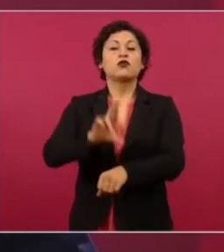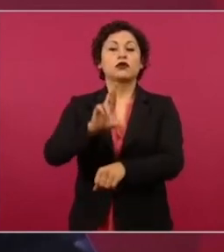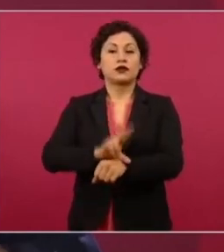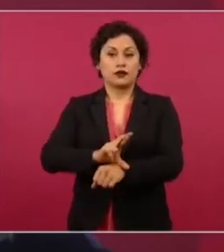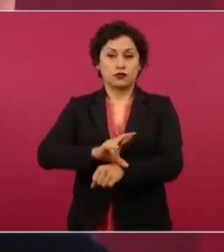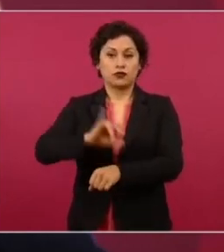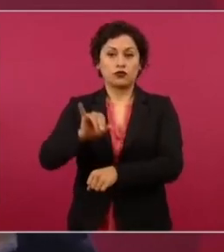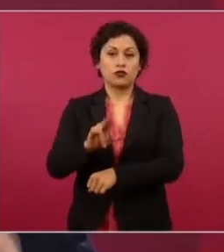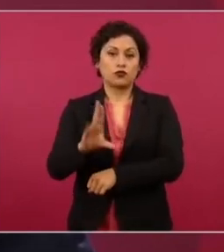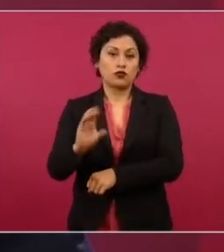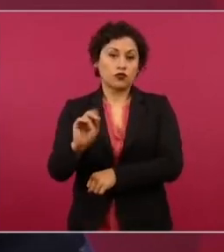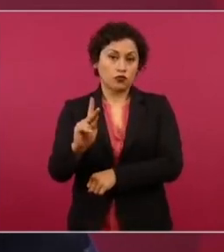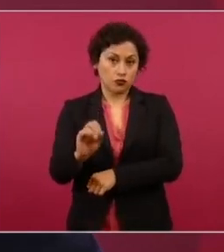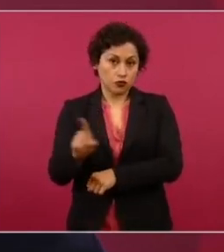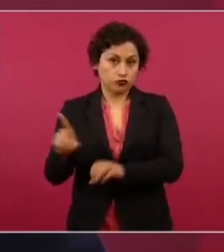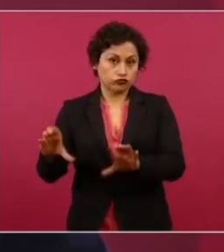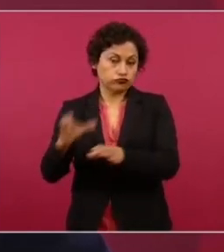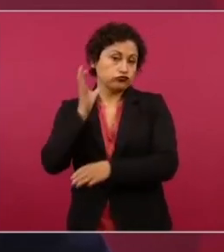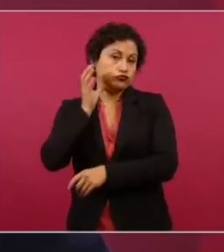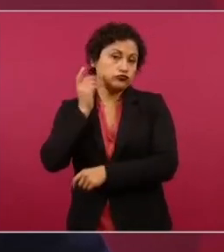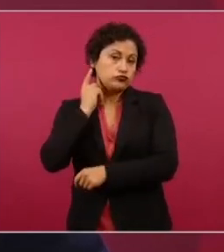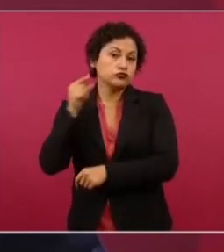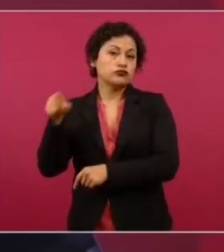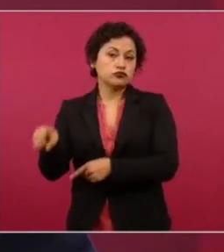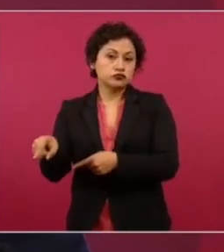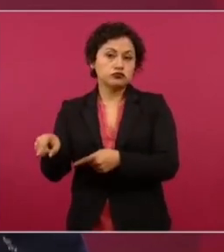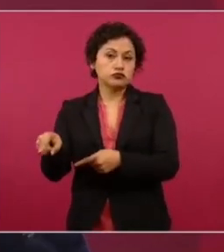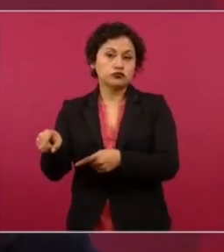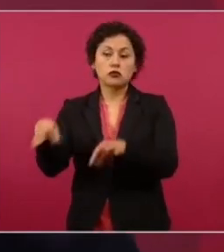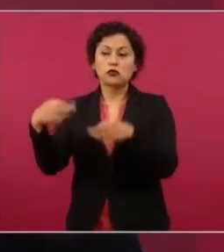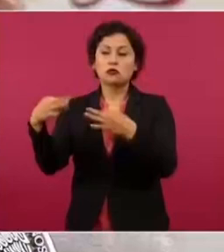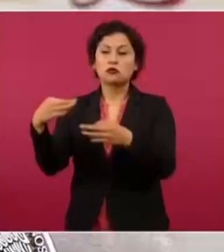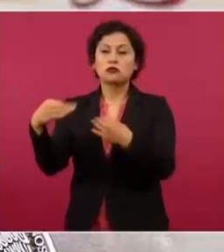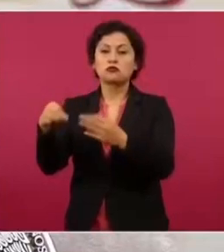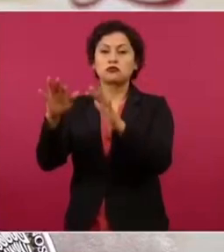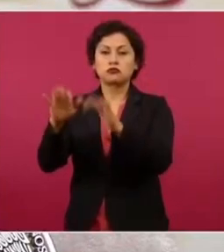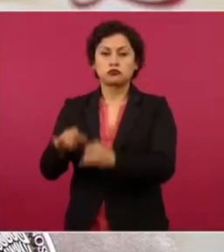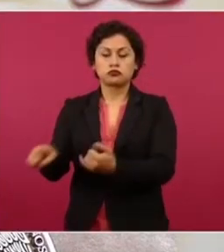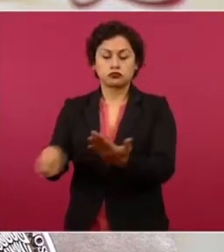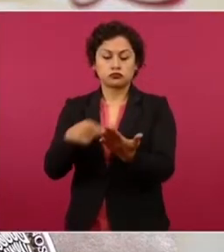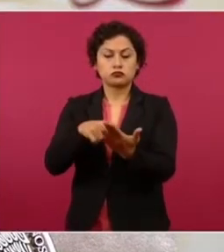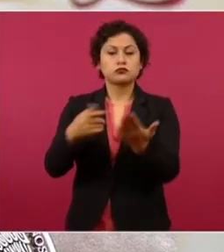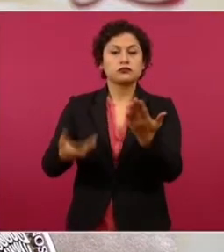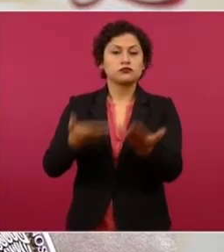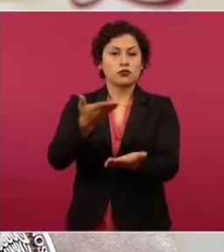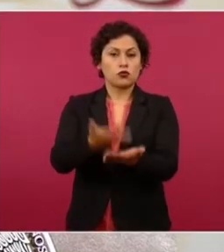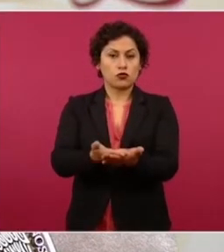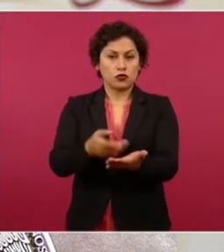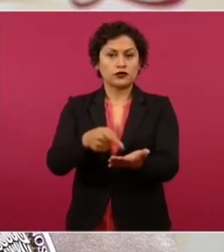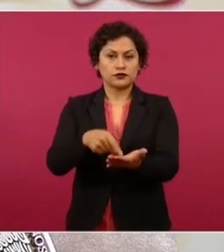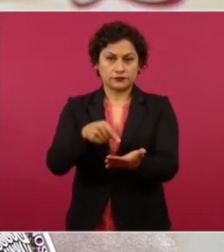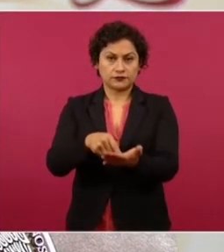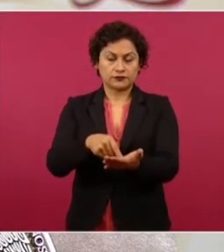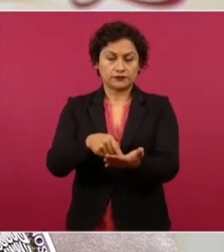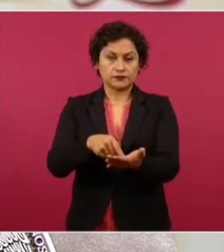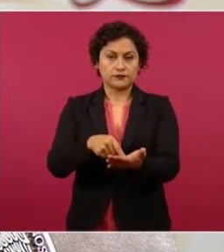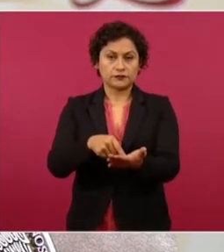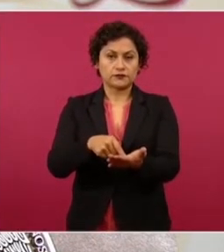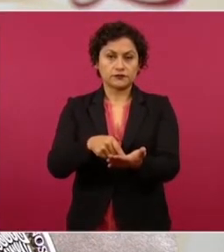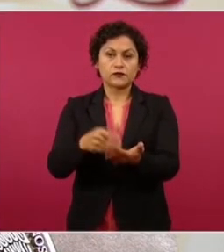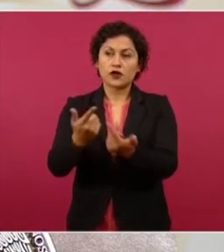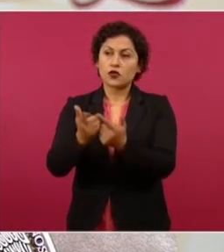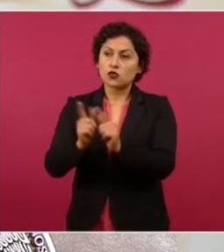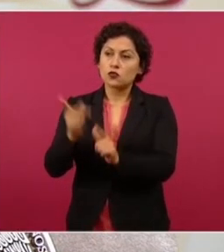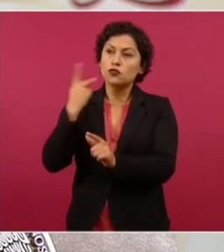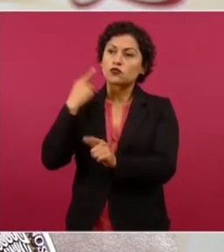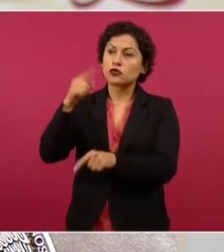Coordinación Política que formaba parte de un documento de trabajo una propuesta que si habían presentado partidos